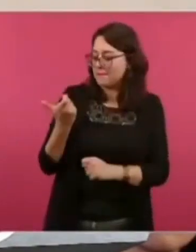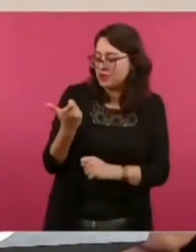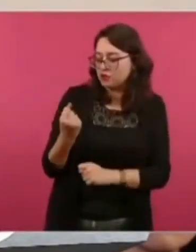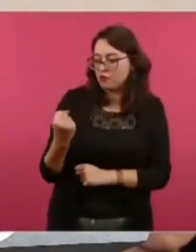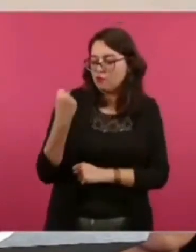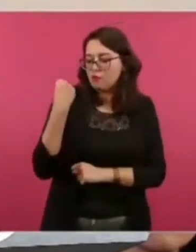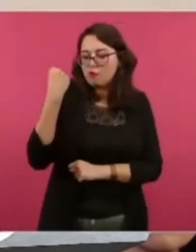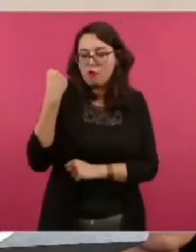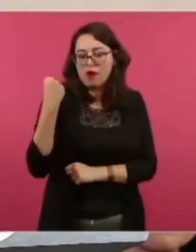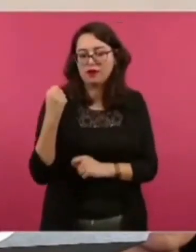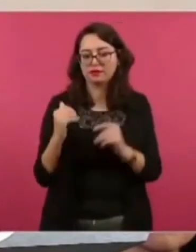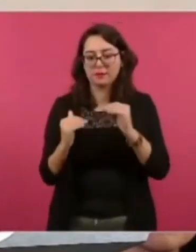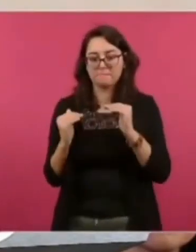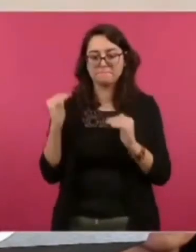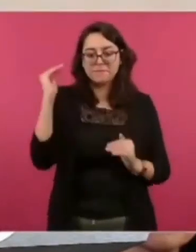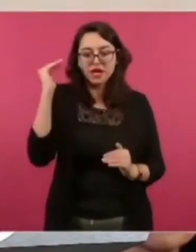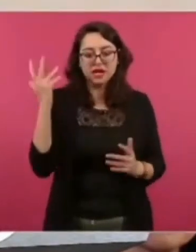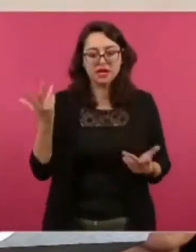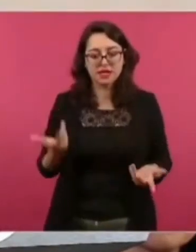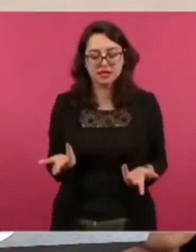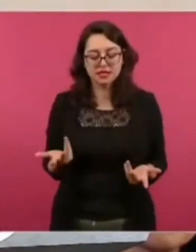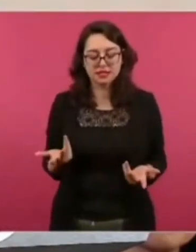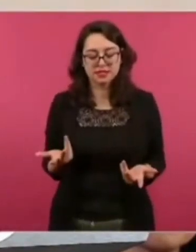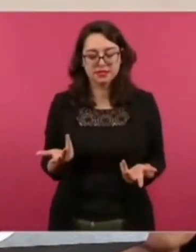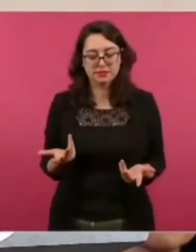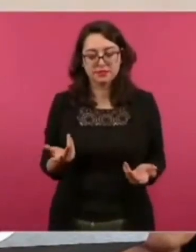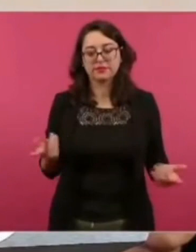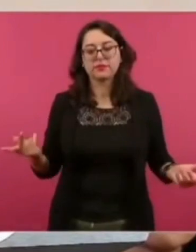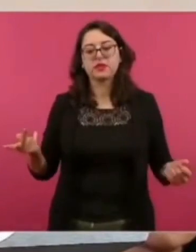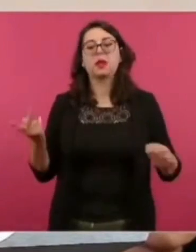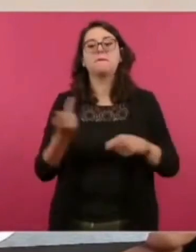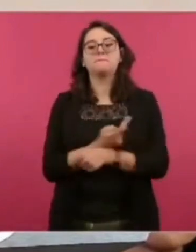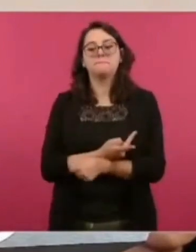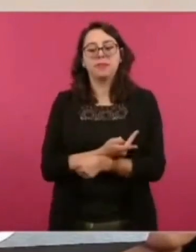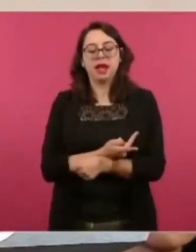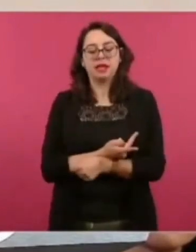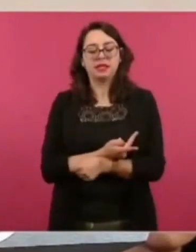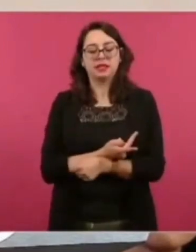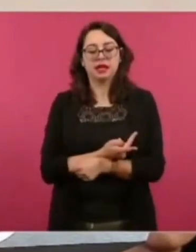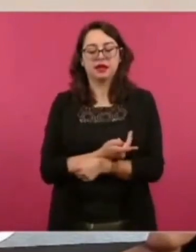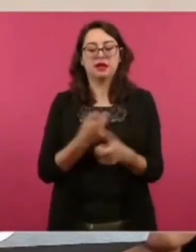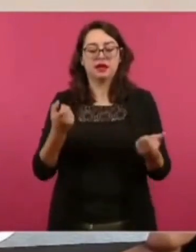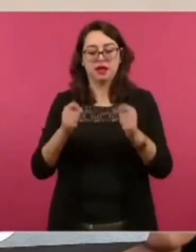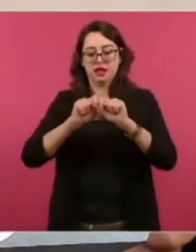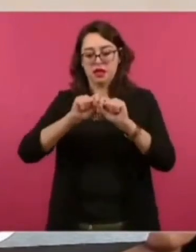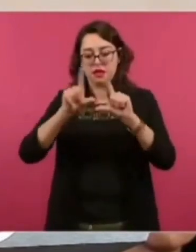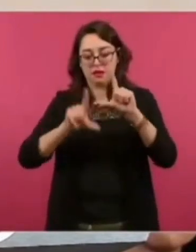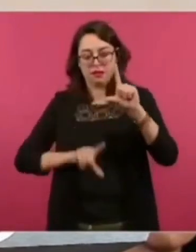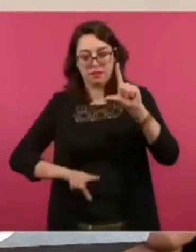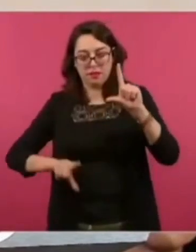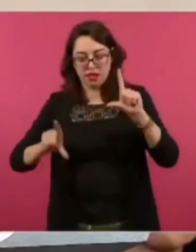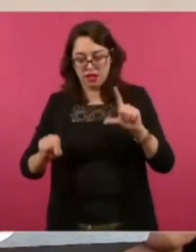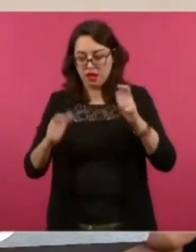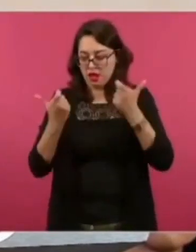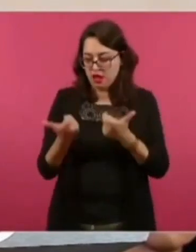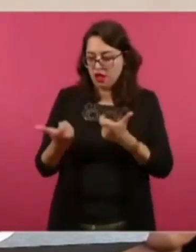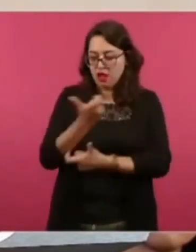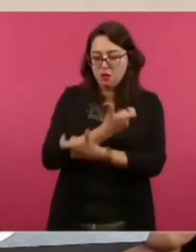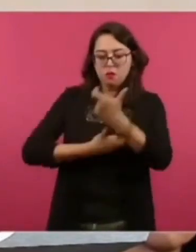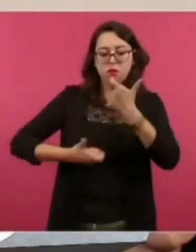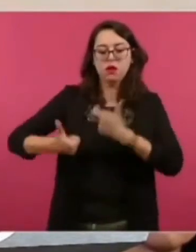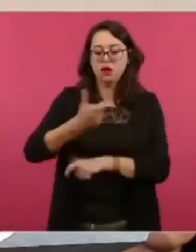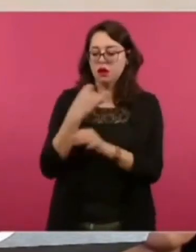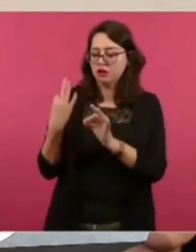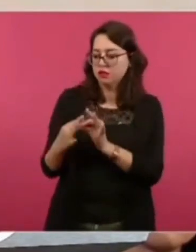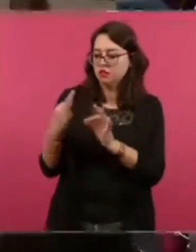¿qué nos significa esto? Primero, que México es un país con estabilidad económica,